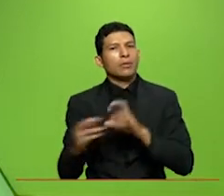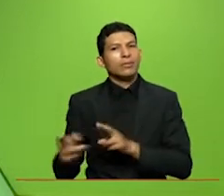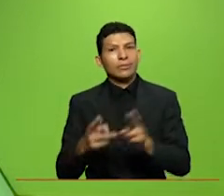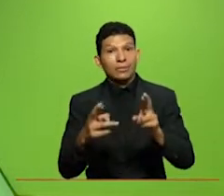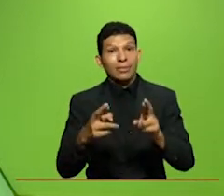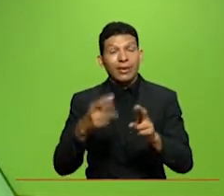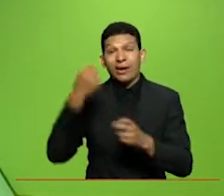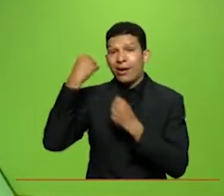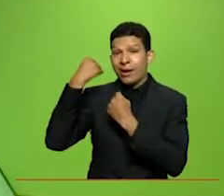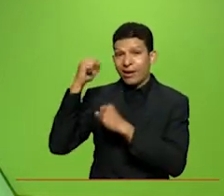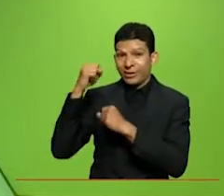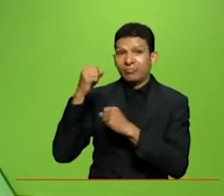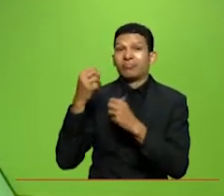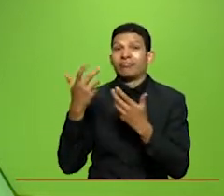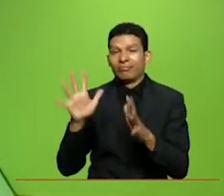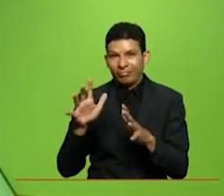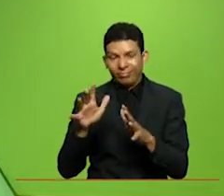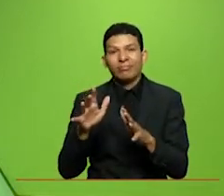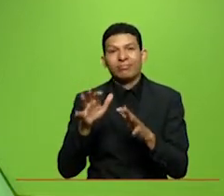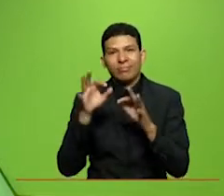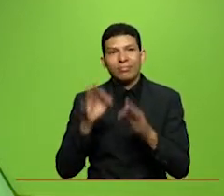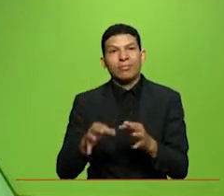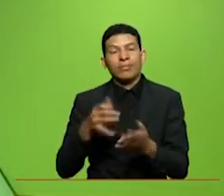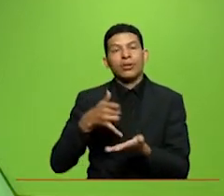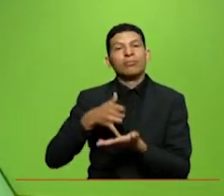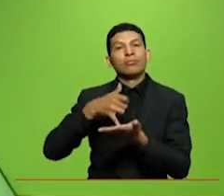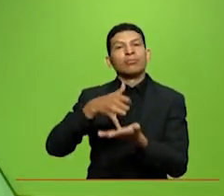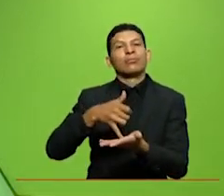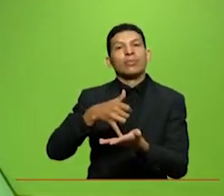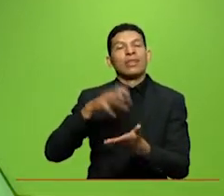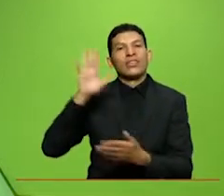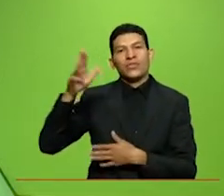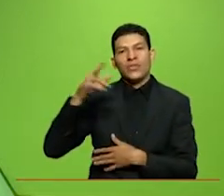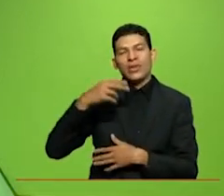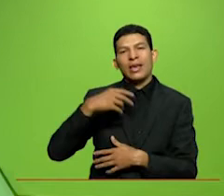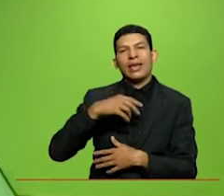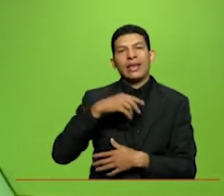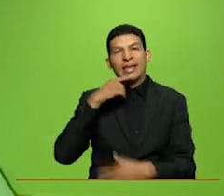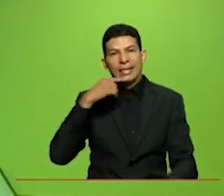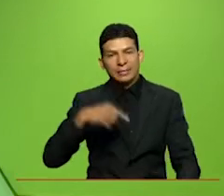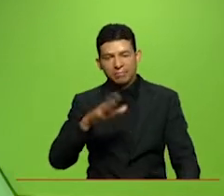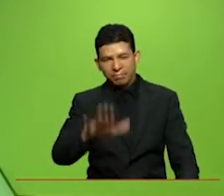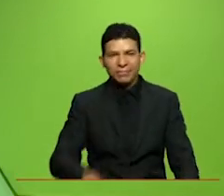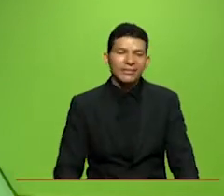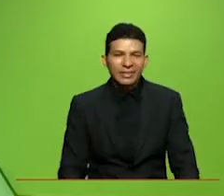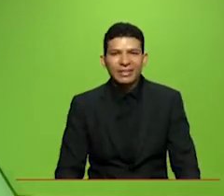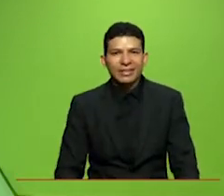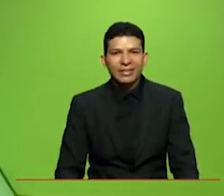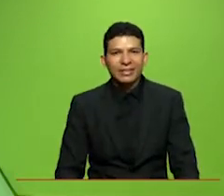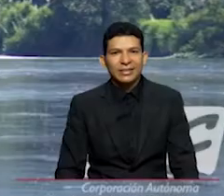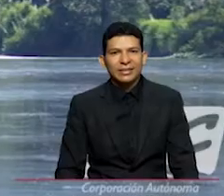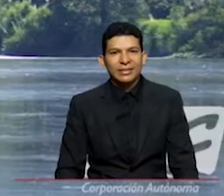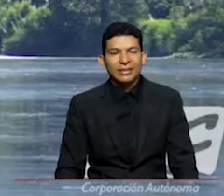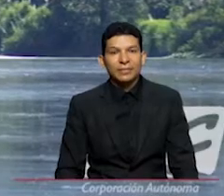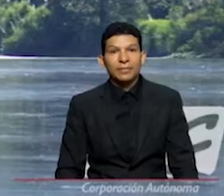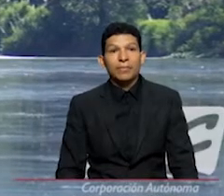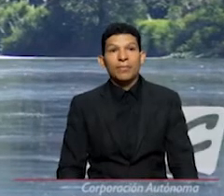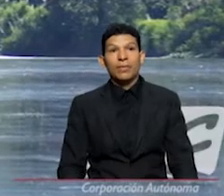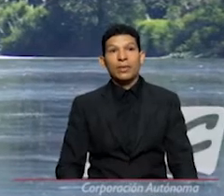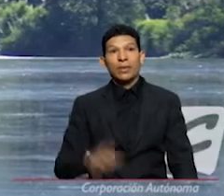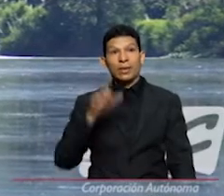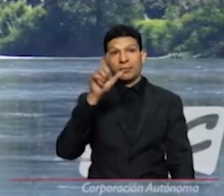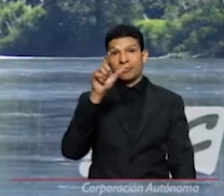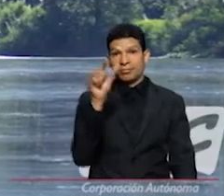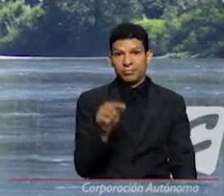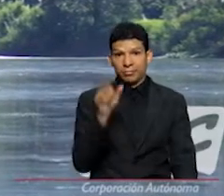acaba de ganar nada más y nada menos que los napolitan victory awards lula la nutria